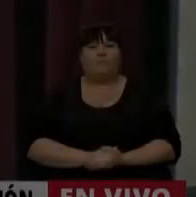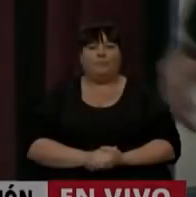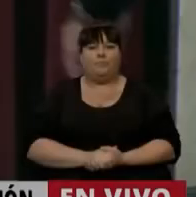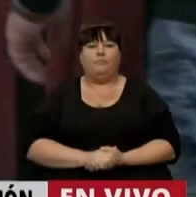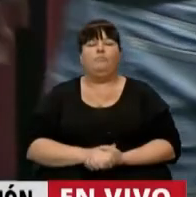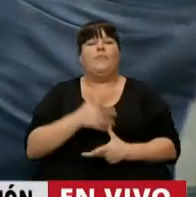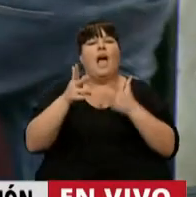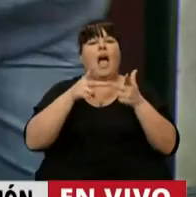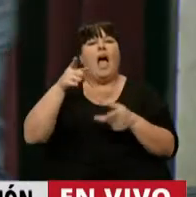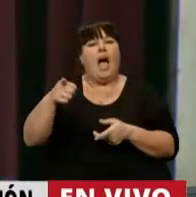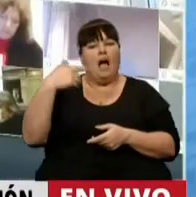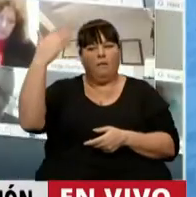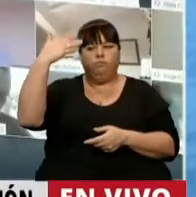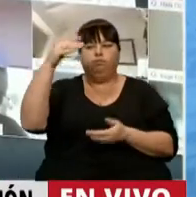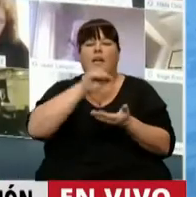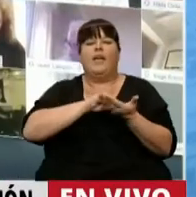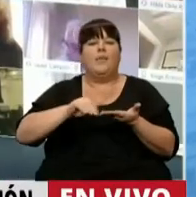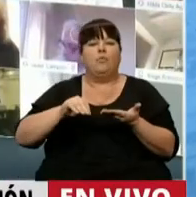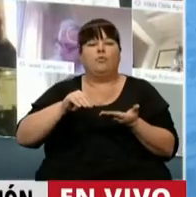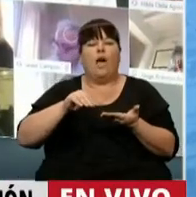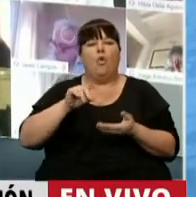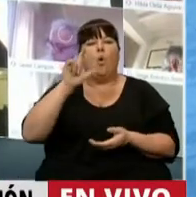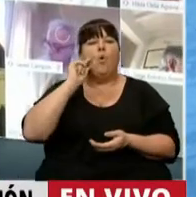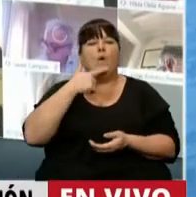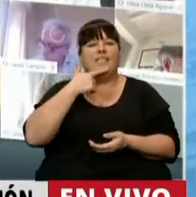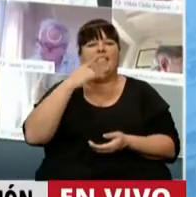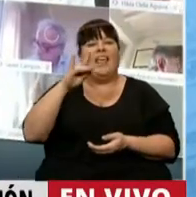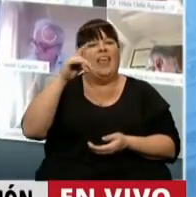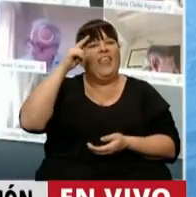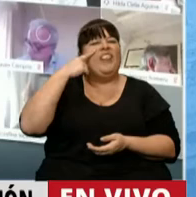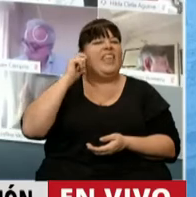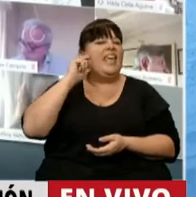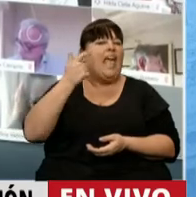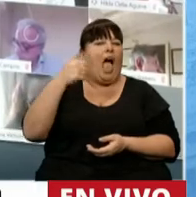Tiene la palabra el diputado Luis Di Giacomo.